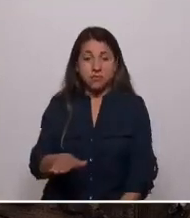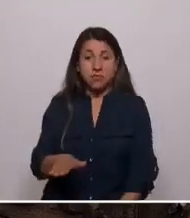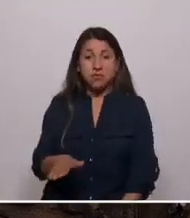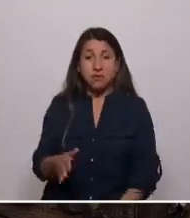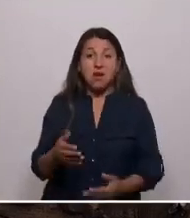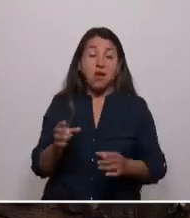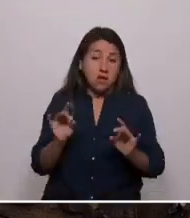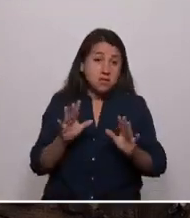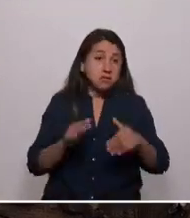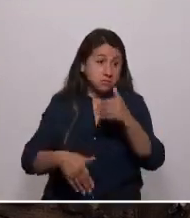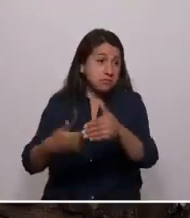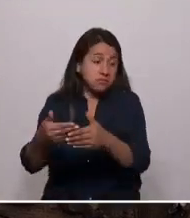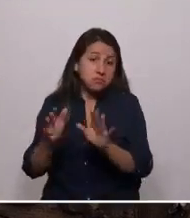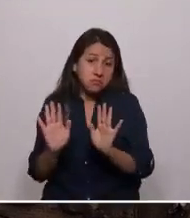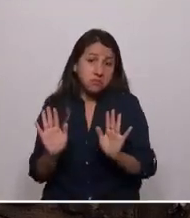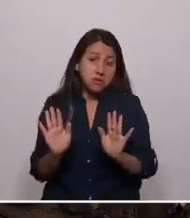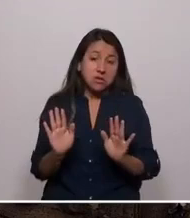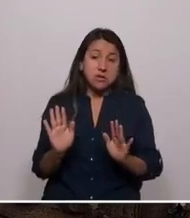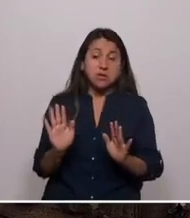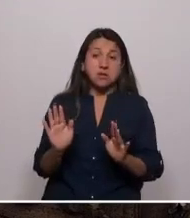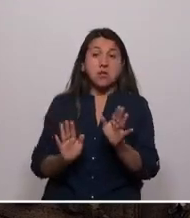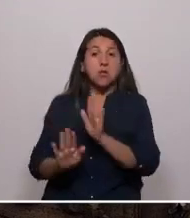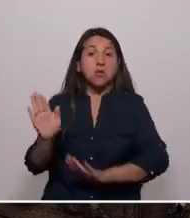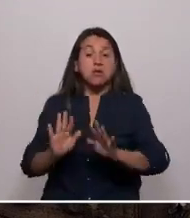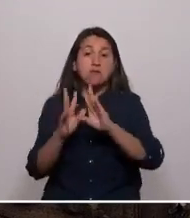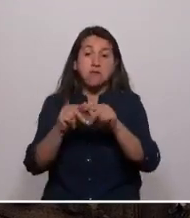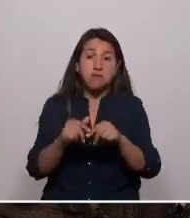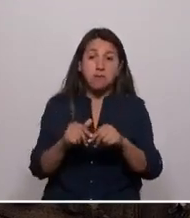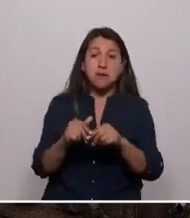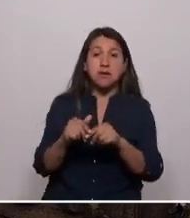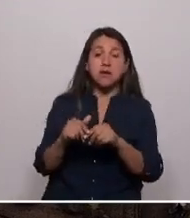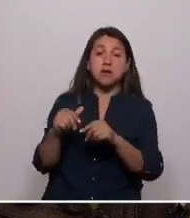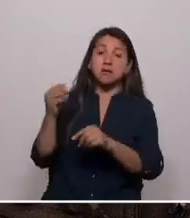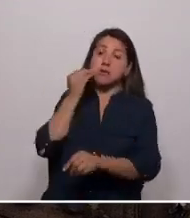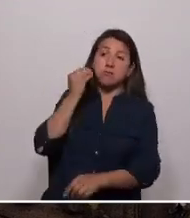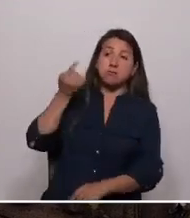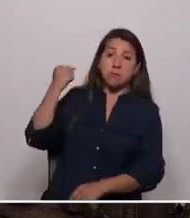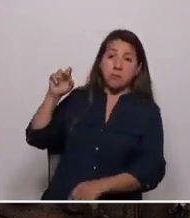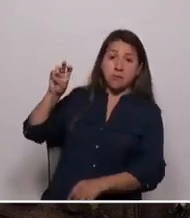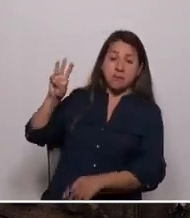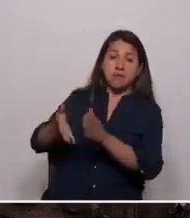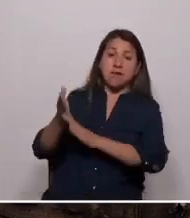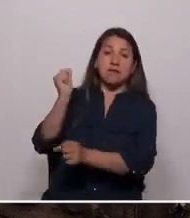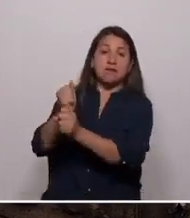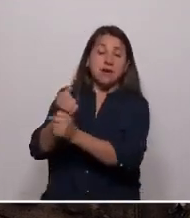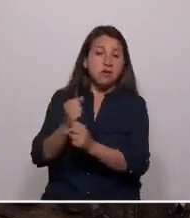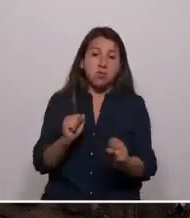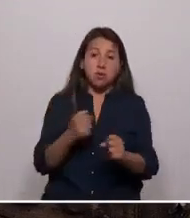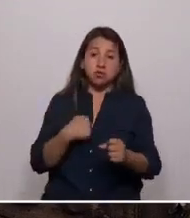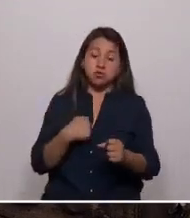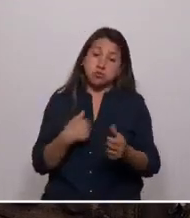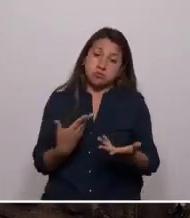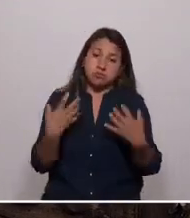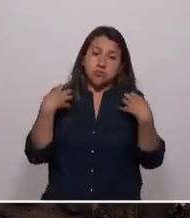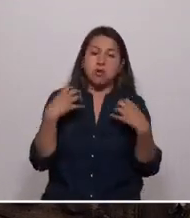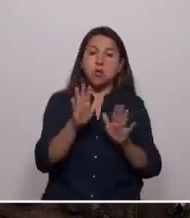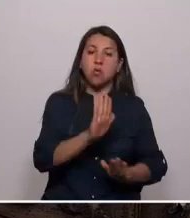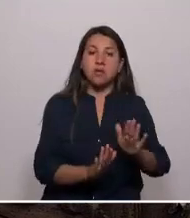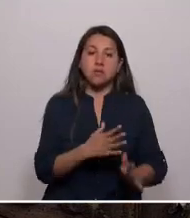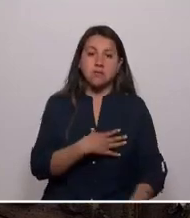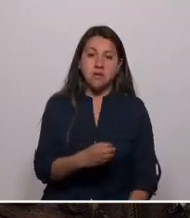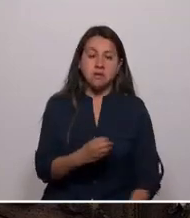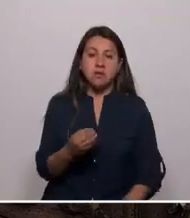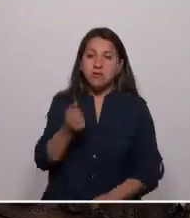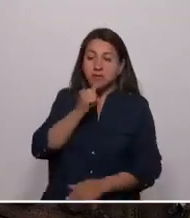así funciona en la pobla, ¿no? Si no cuidamos a nuestras familias, nuestros viejos no tienen. Y no pueden trabajar y no traer la plata para comer a la casa.